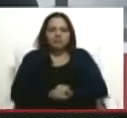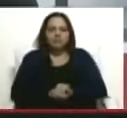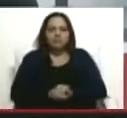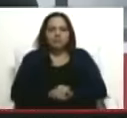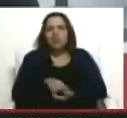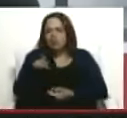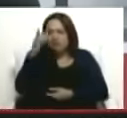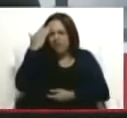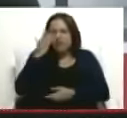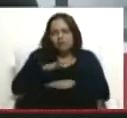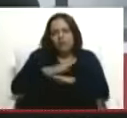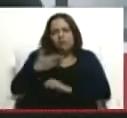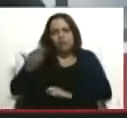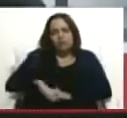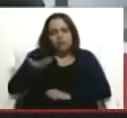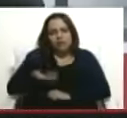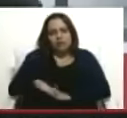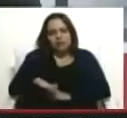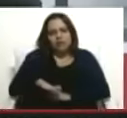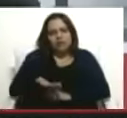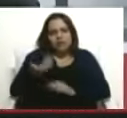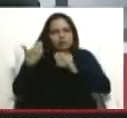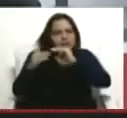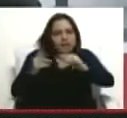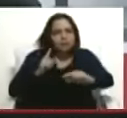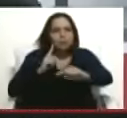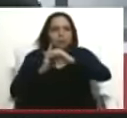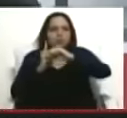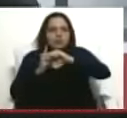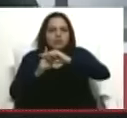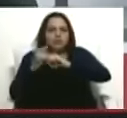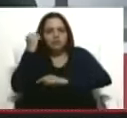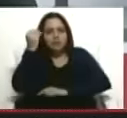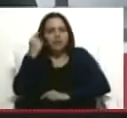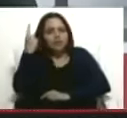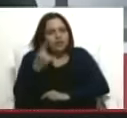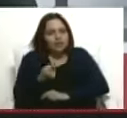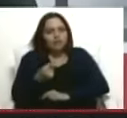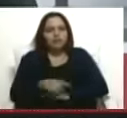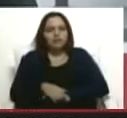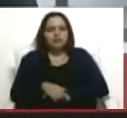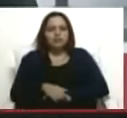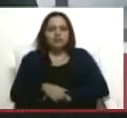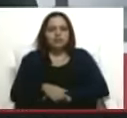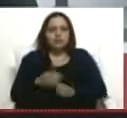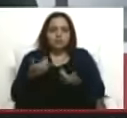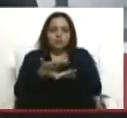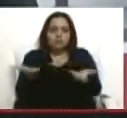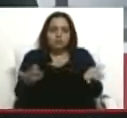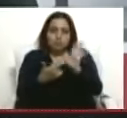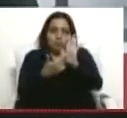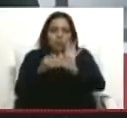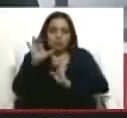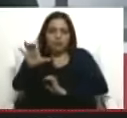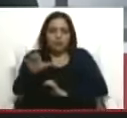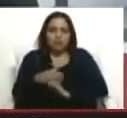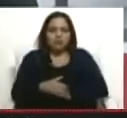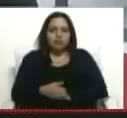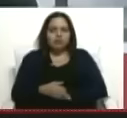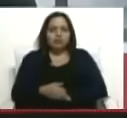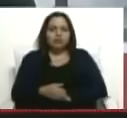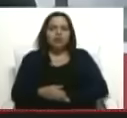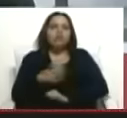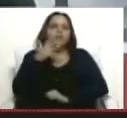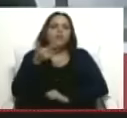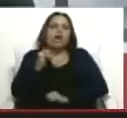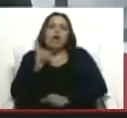es lo importante, y es un mensaje positivo, yo creo que hay que entenderlo así, que se lanza al país, que si hay